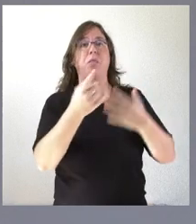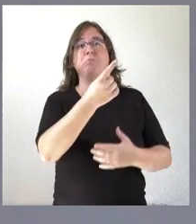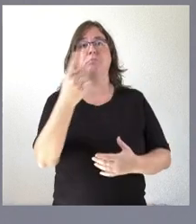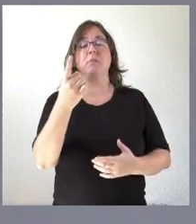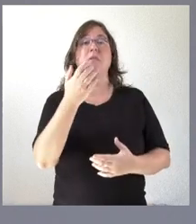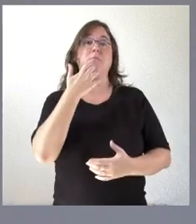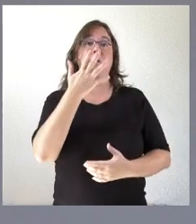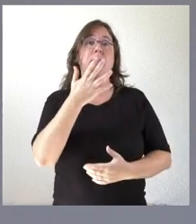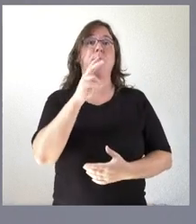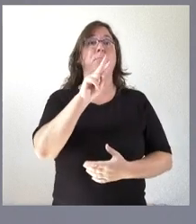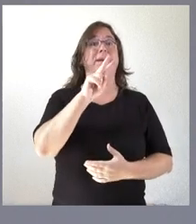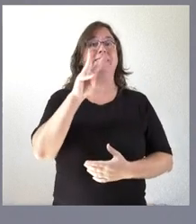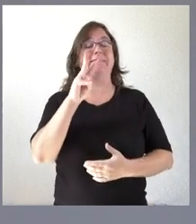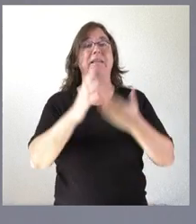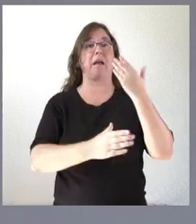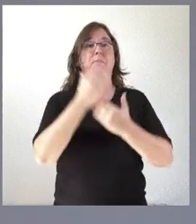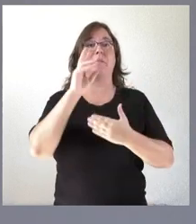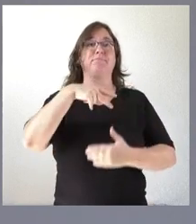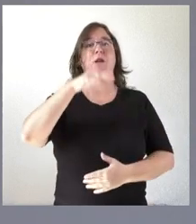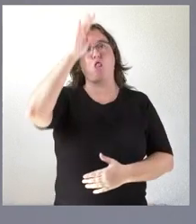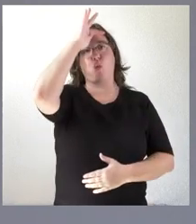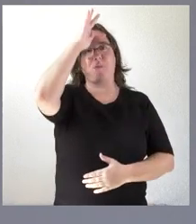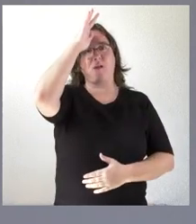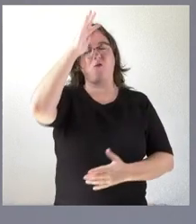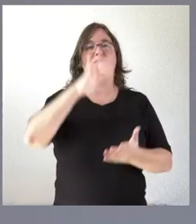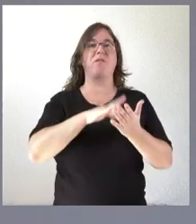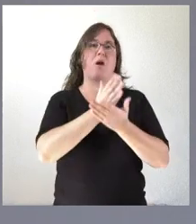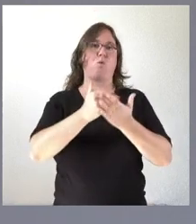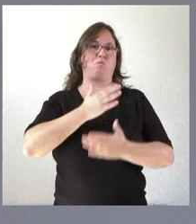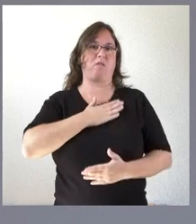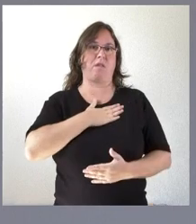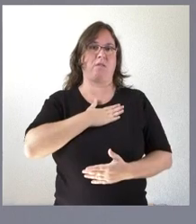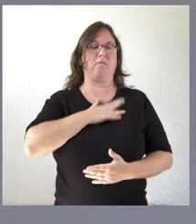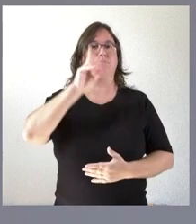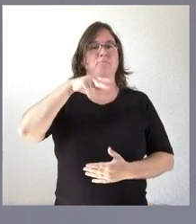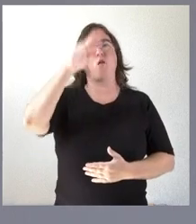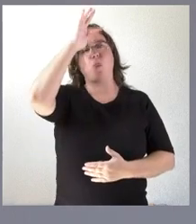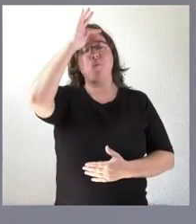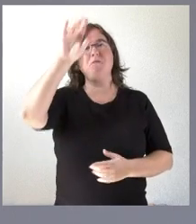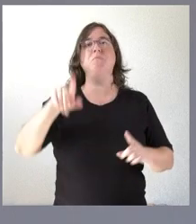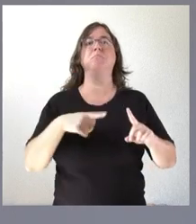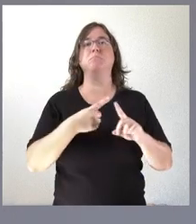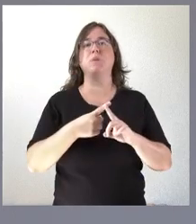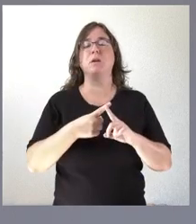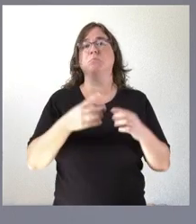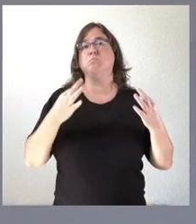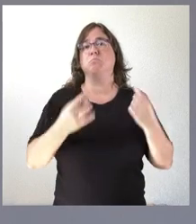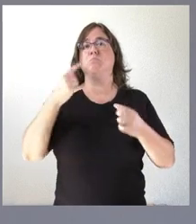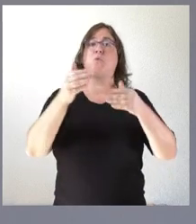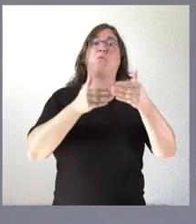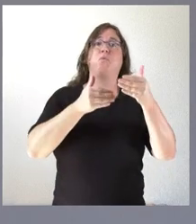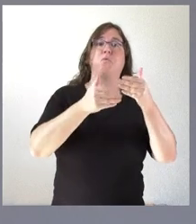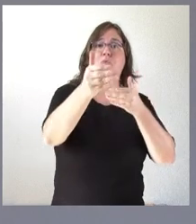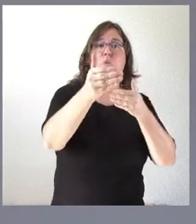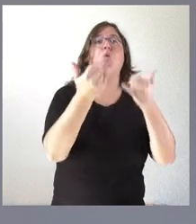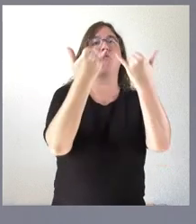23 de abril coincidía en domingo el día de la comunidad y que lógicamente en ejercicios futuros volverá a